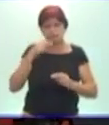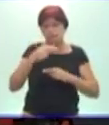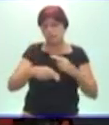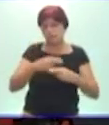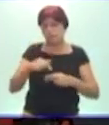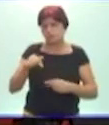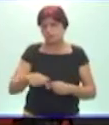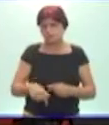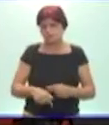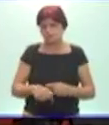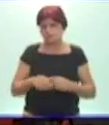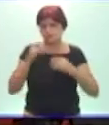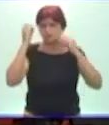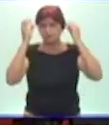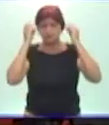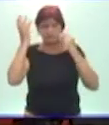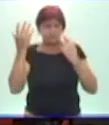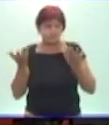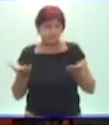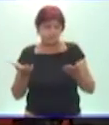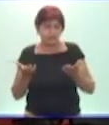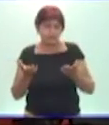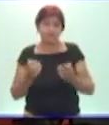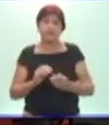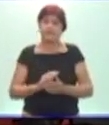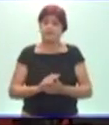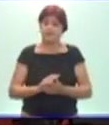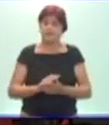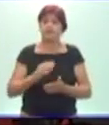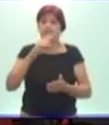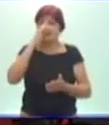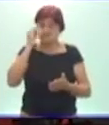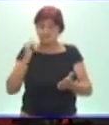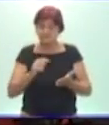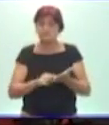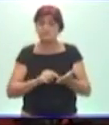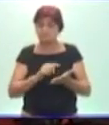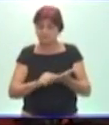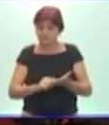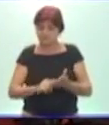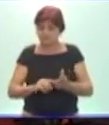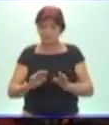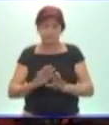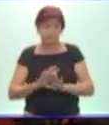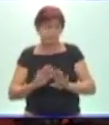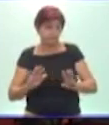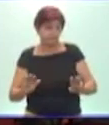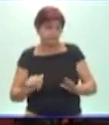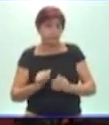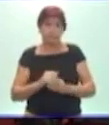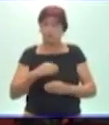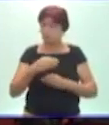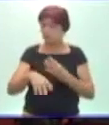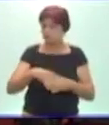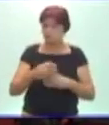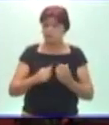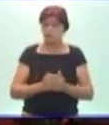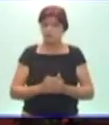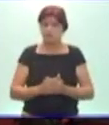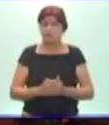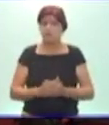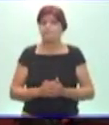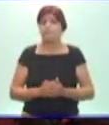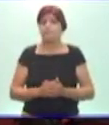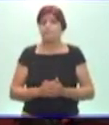Eso se evita. ¿Se evita por qué? Porque lo planificamos, porque ya está premeditado, pero a la hora de hacer la